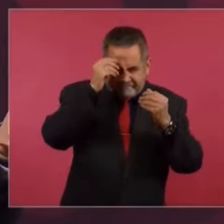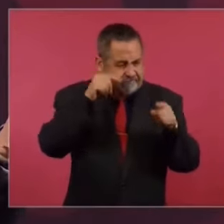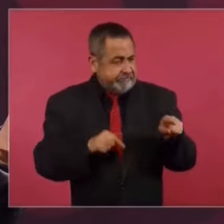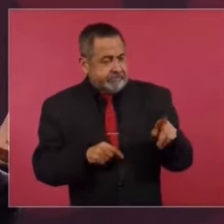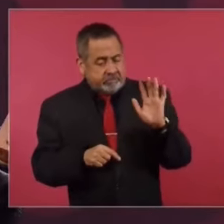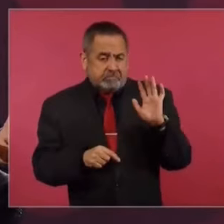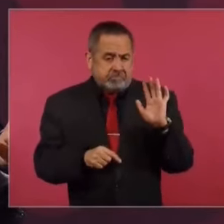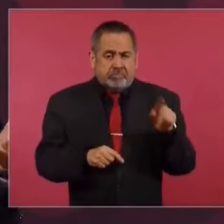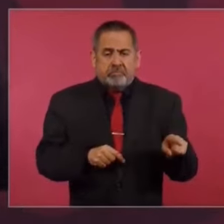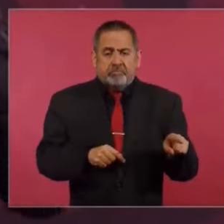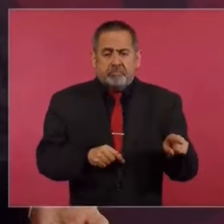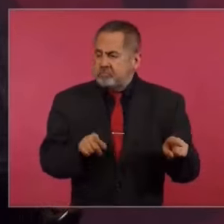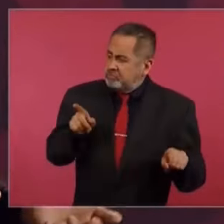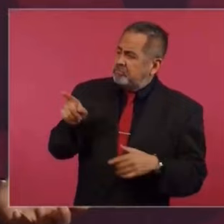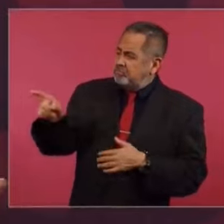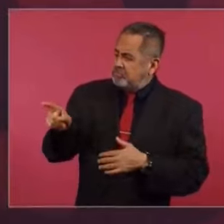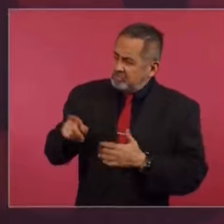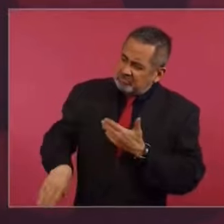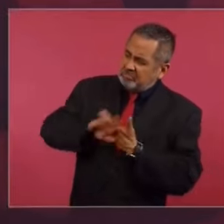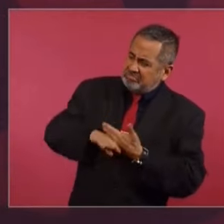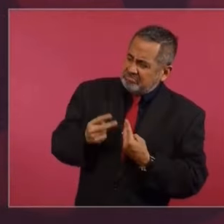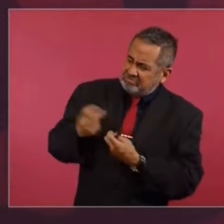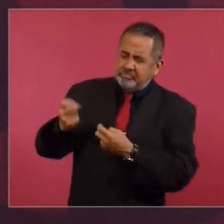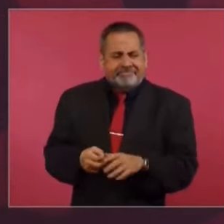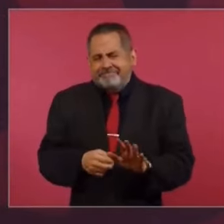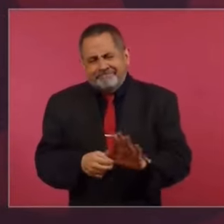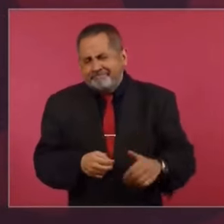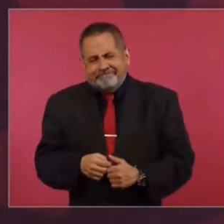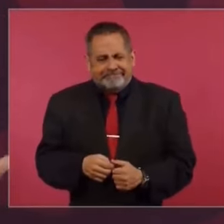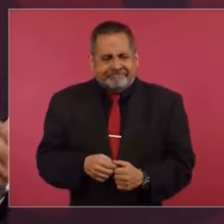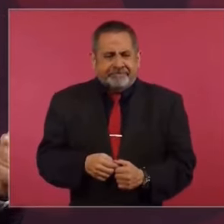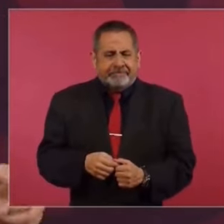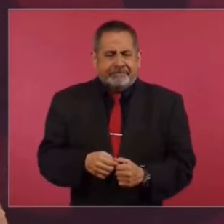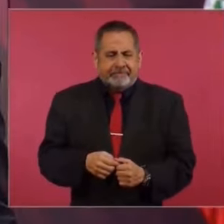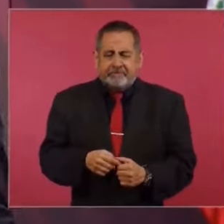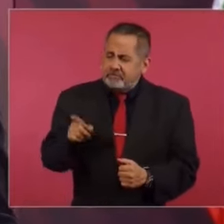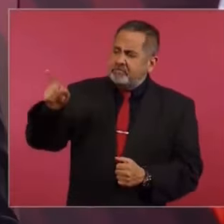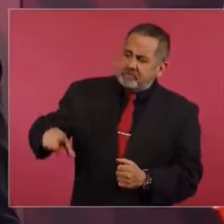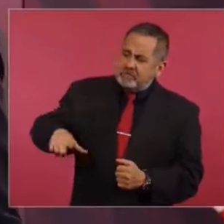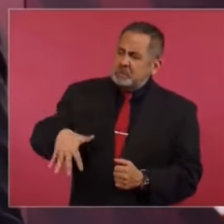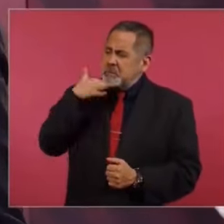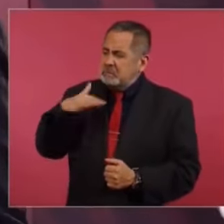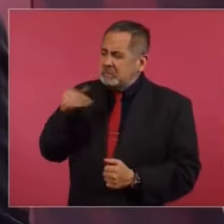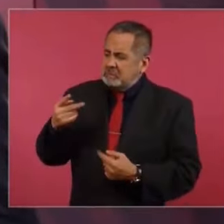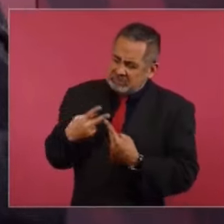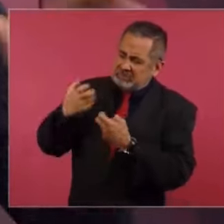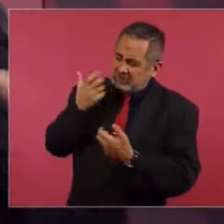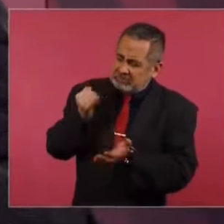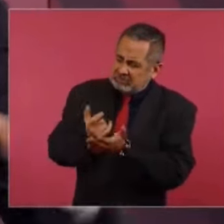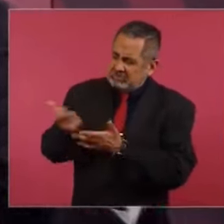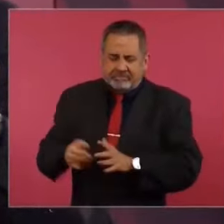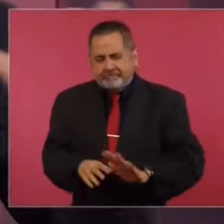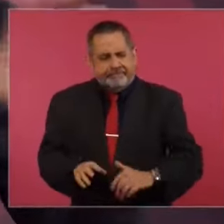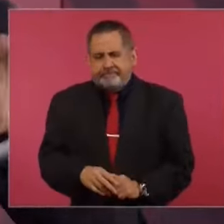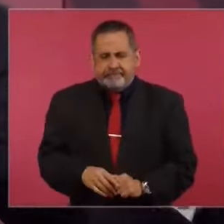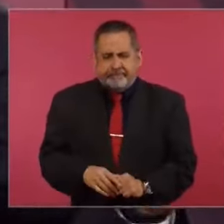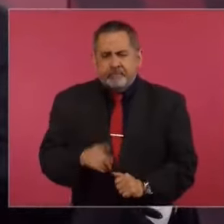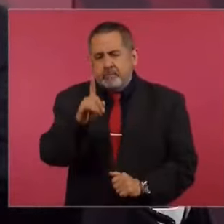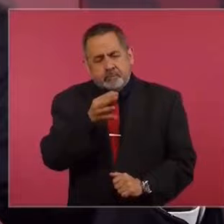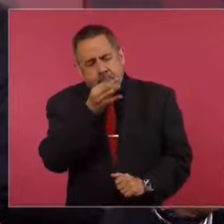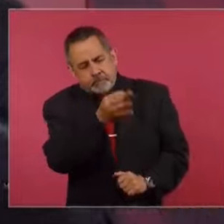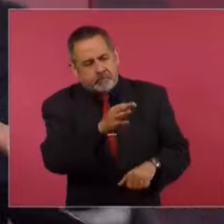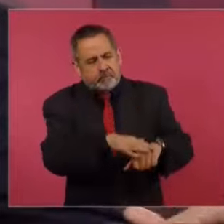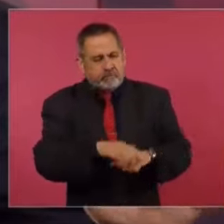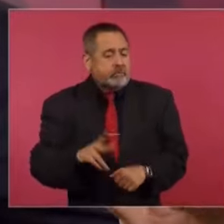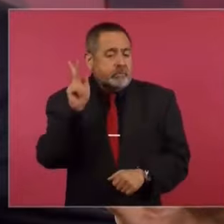de que nosotros queremos extorsionarlo porque el gobierno es corrupto. Lo único que le pediría